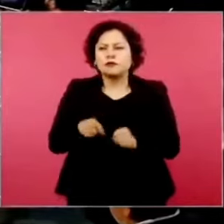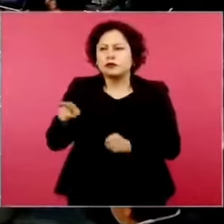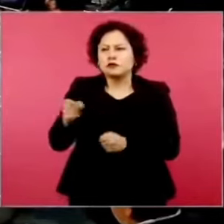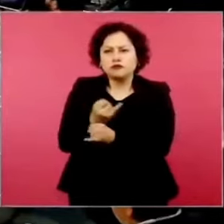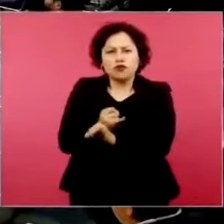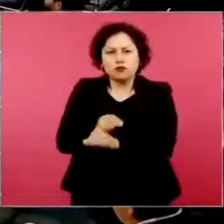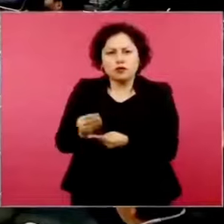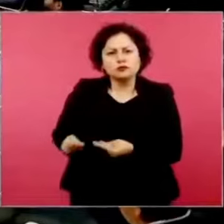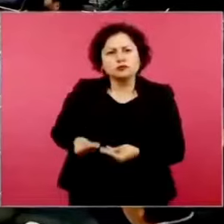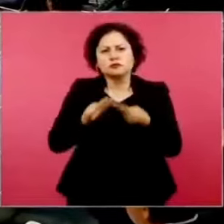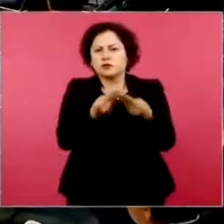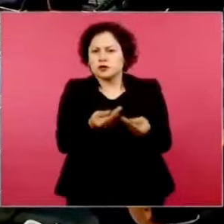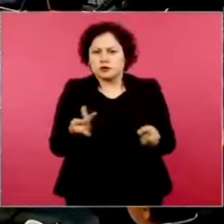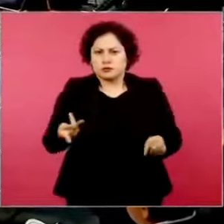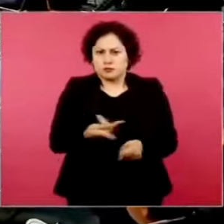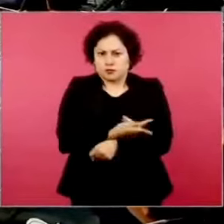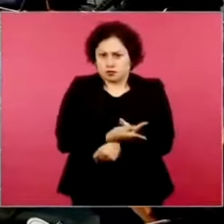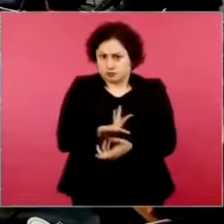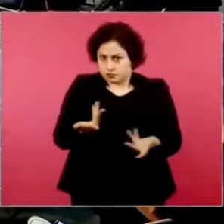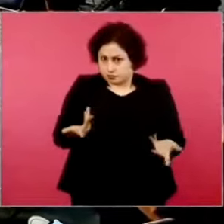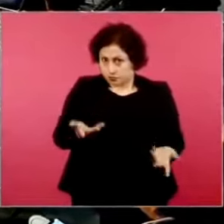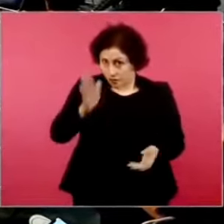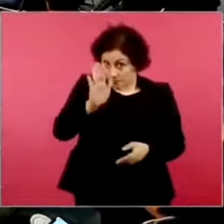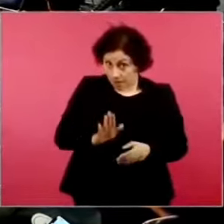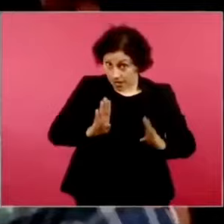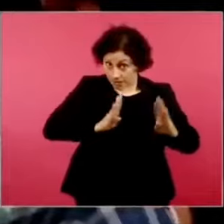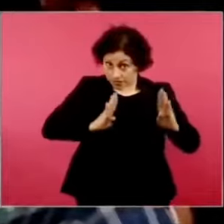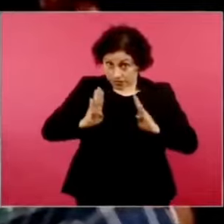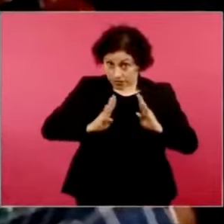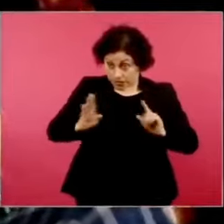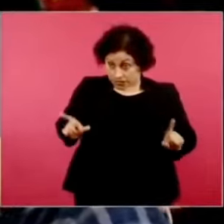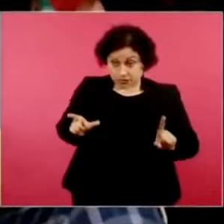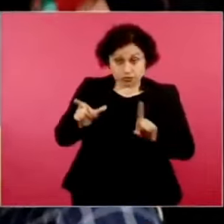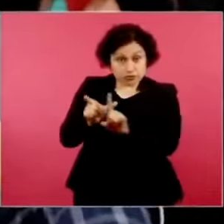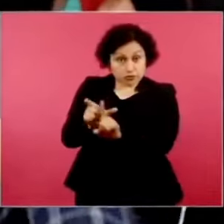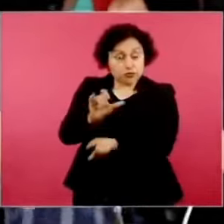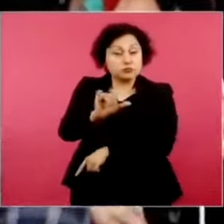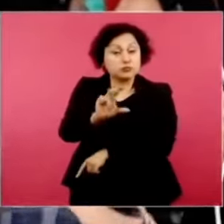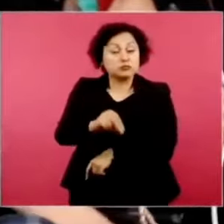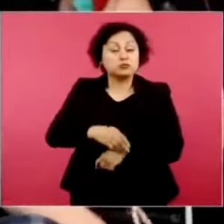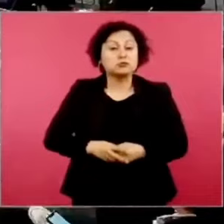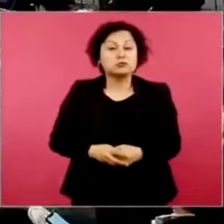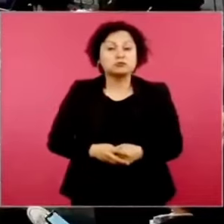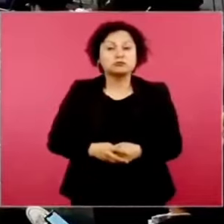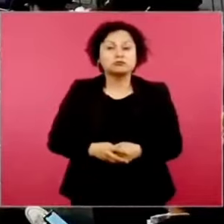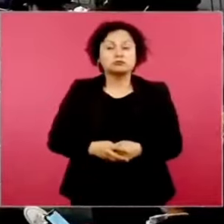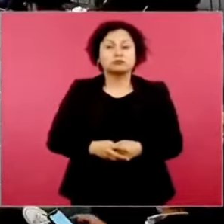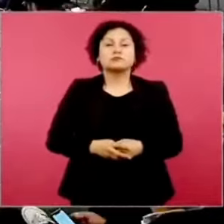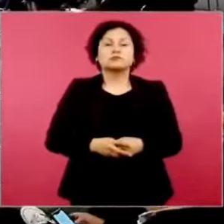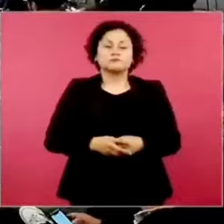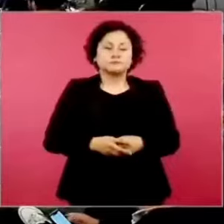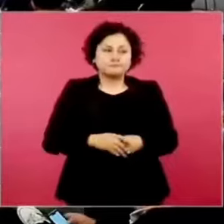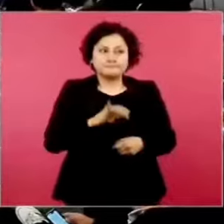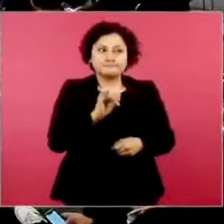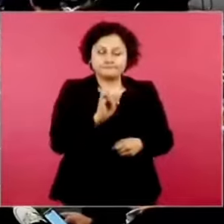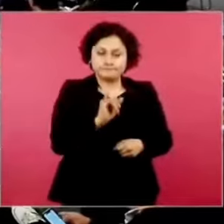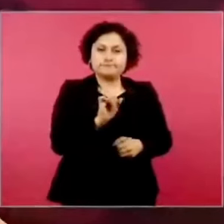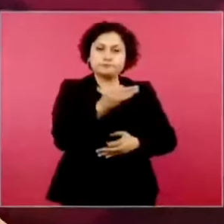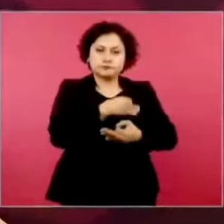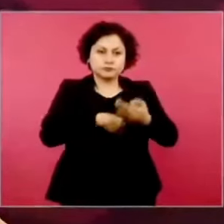Ellos, este… Se supone que es el ejército el que está acá. Sí, todos los candidatos tienen protección.